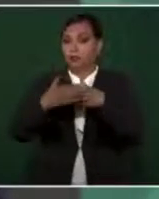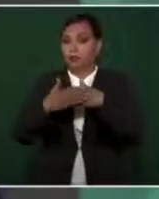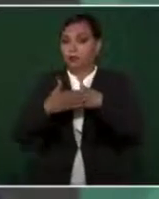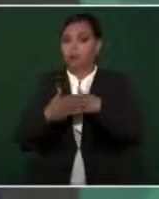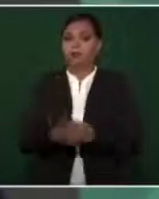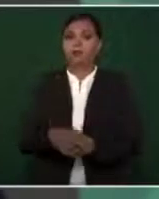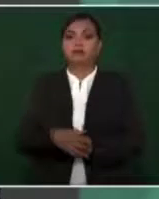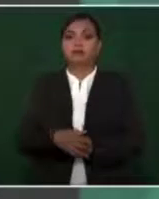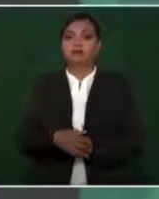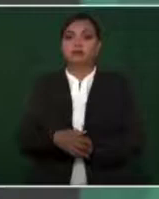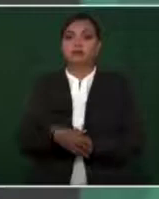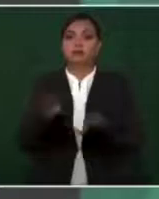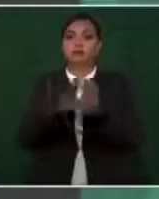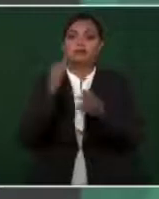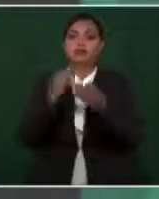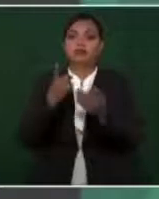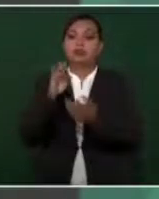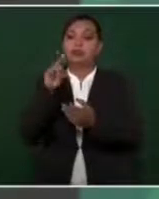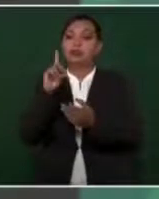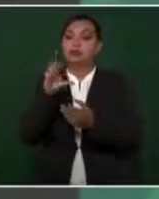a pesar de las deudas,